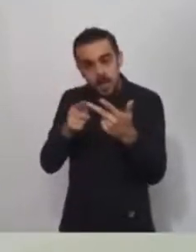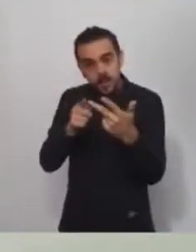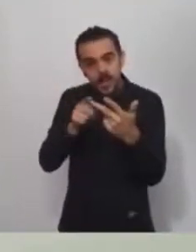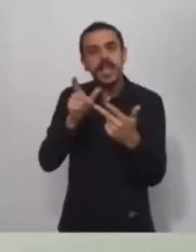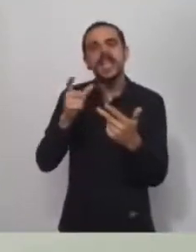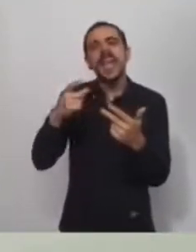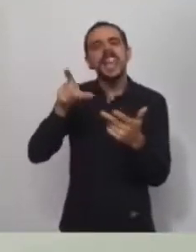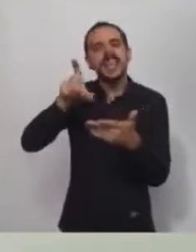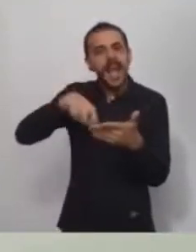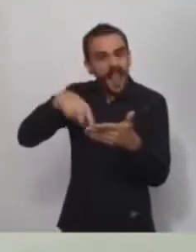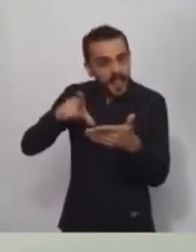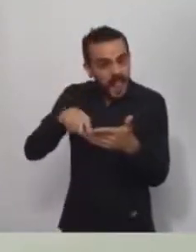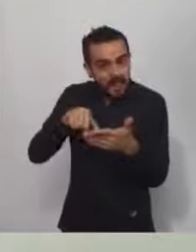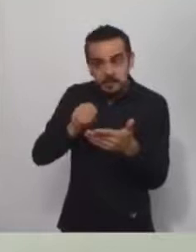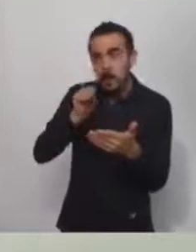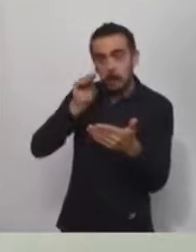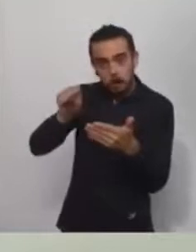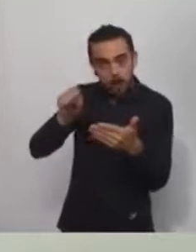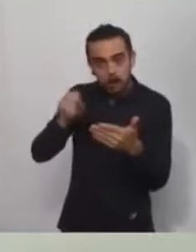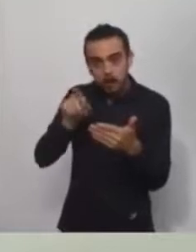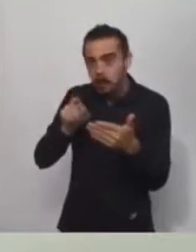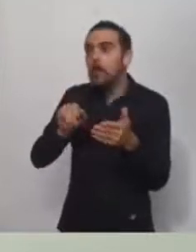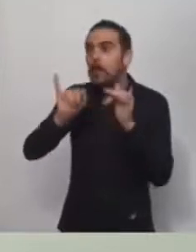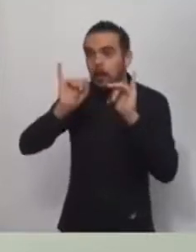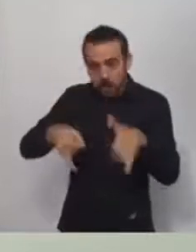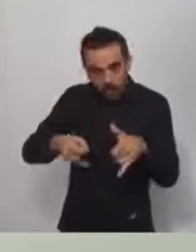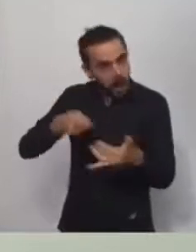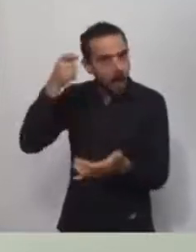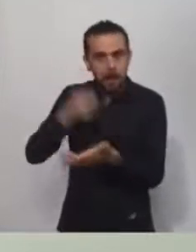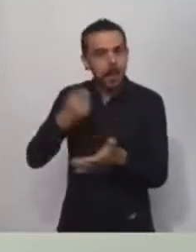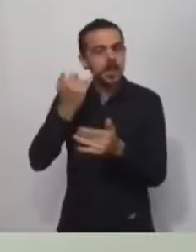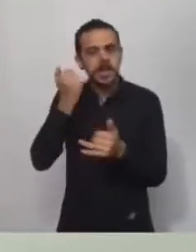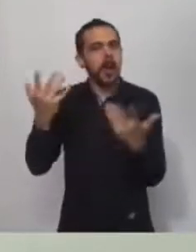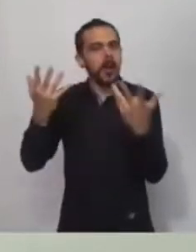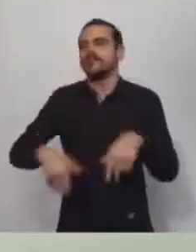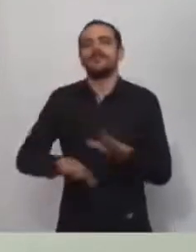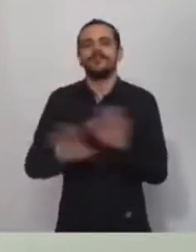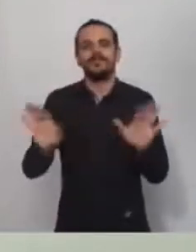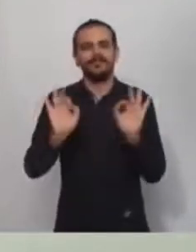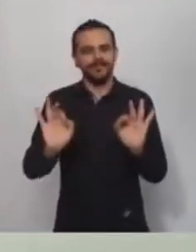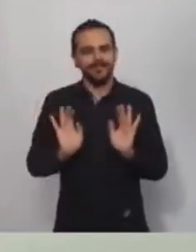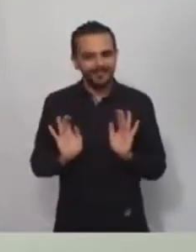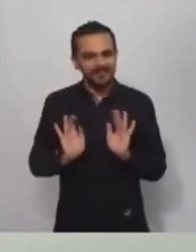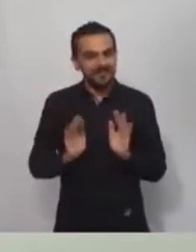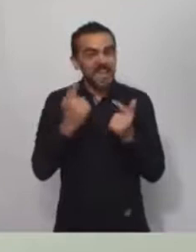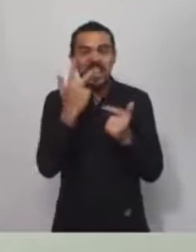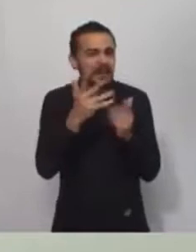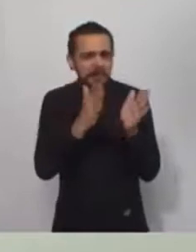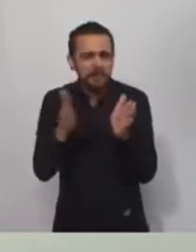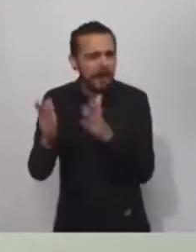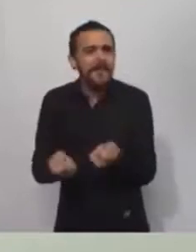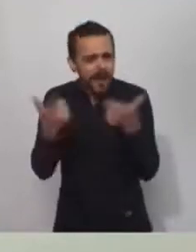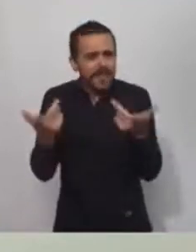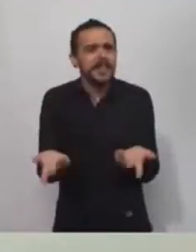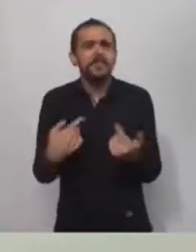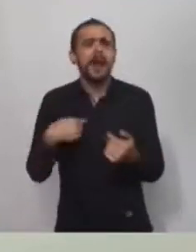tributos. Esto tiene que ver con muchas consultas que hemos tenido en el marco de estas medidas de aislamiento donde muchos vecinos, a pesar de